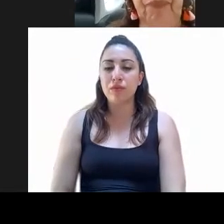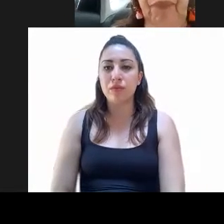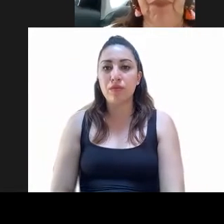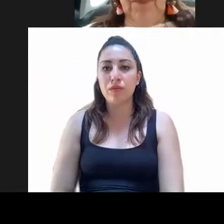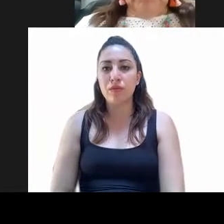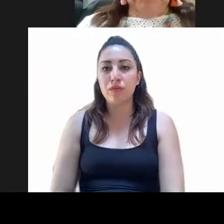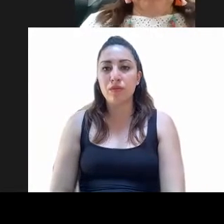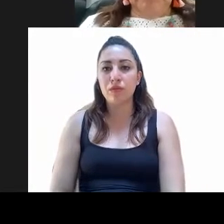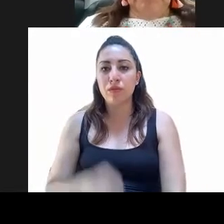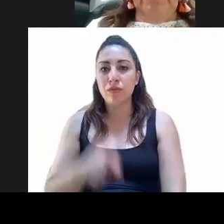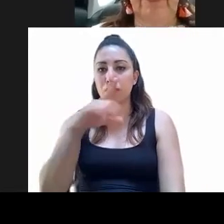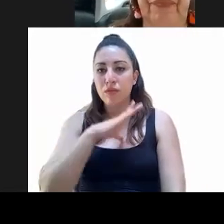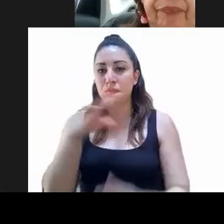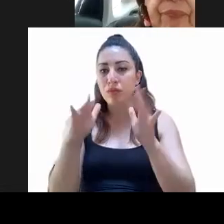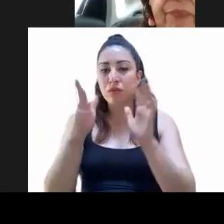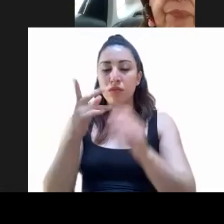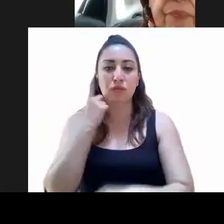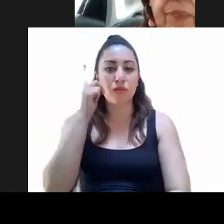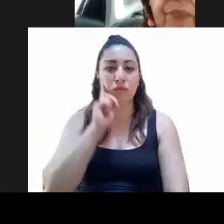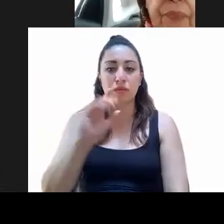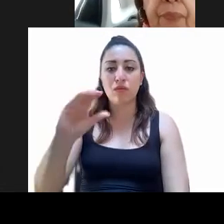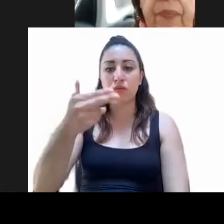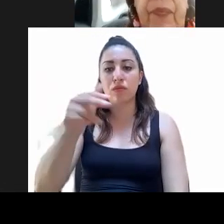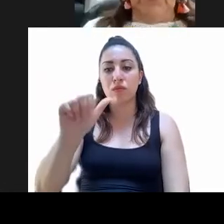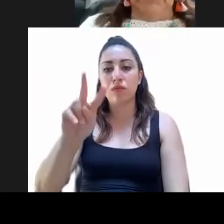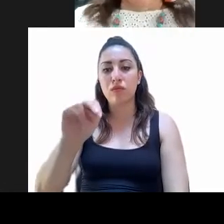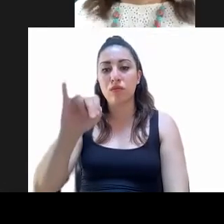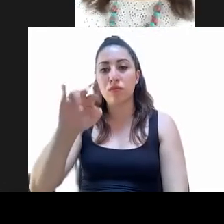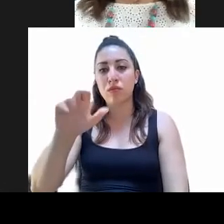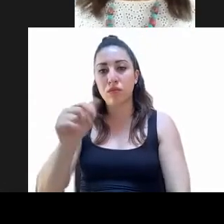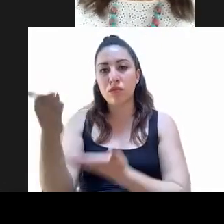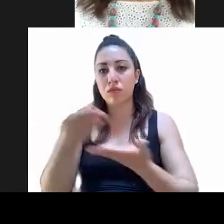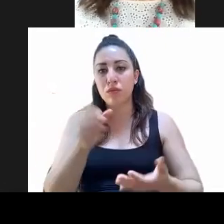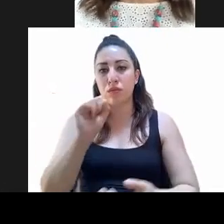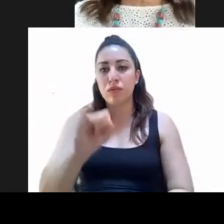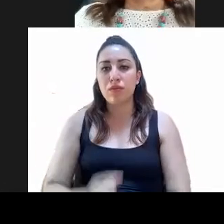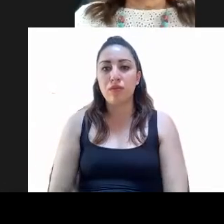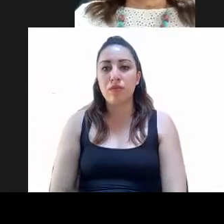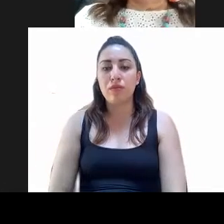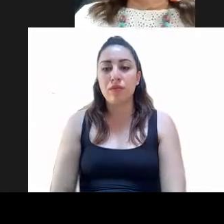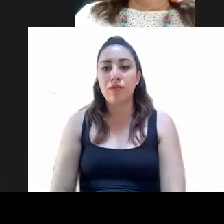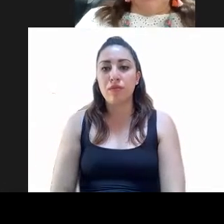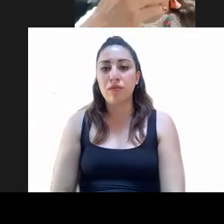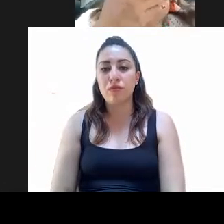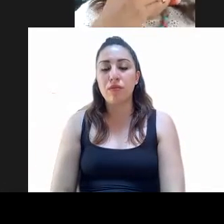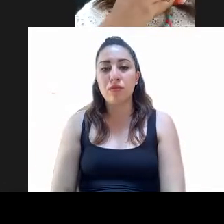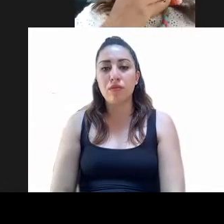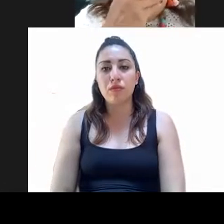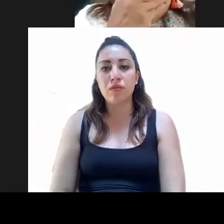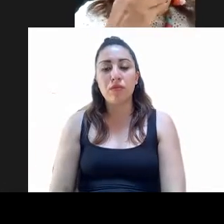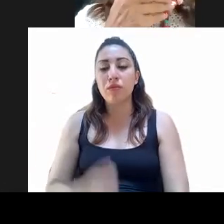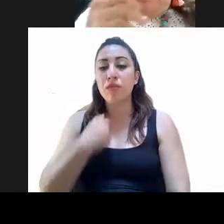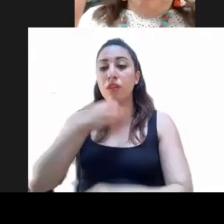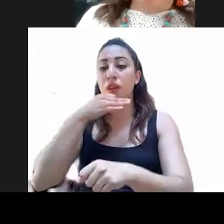diputada María Guadalupe Chavira. Chavira presente. Gracias. Se informa que se tiene un registro de